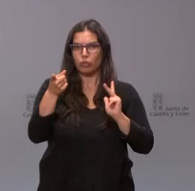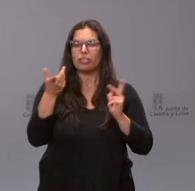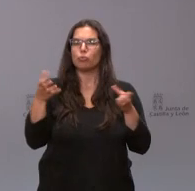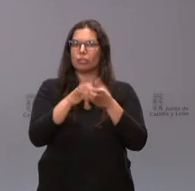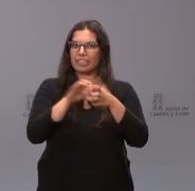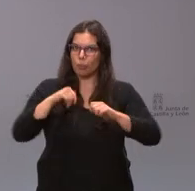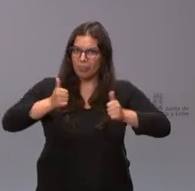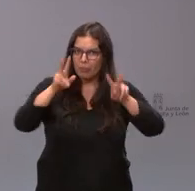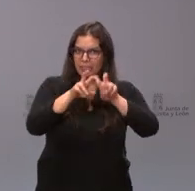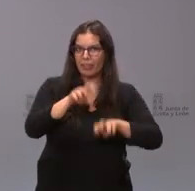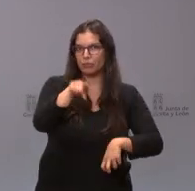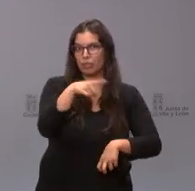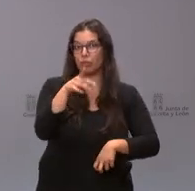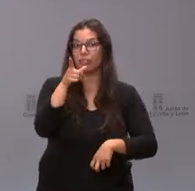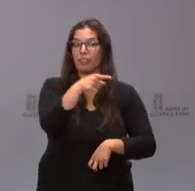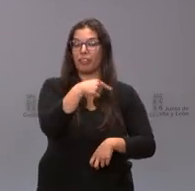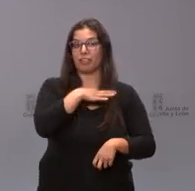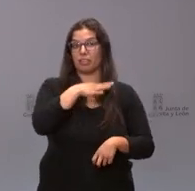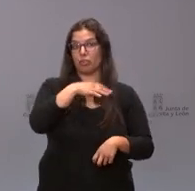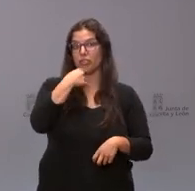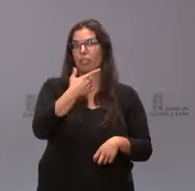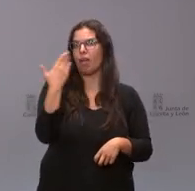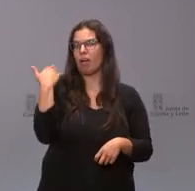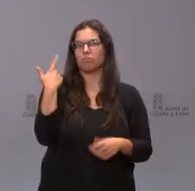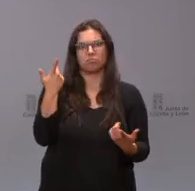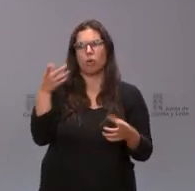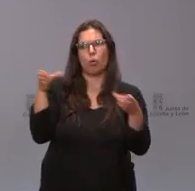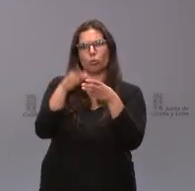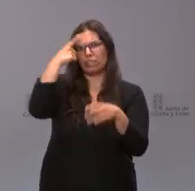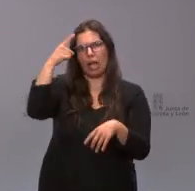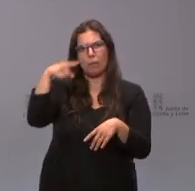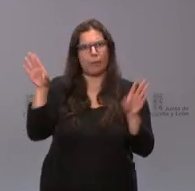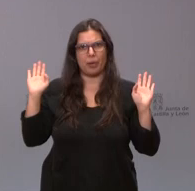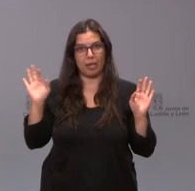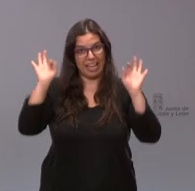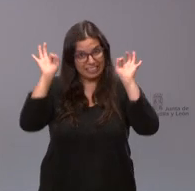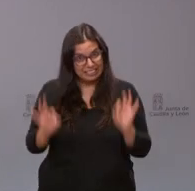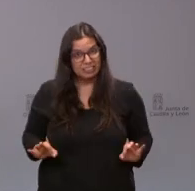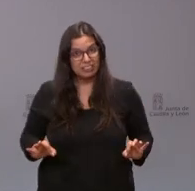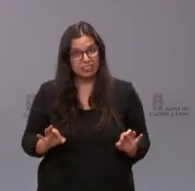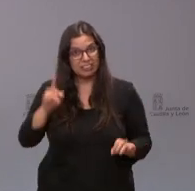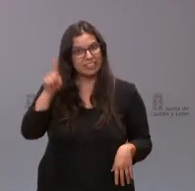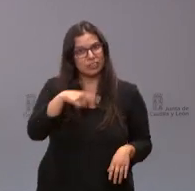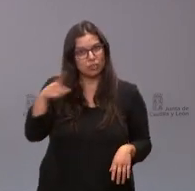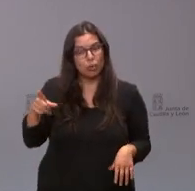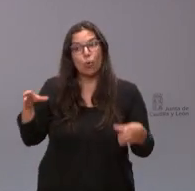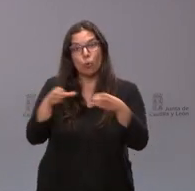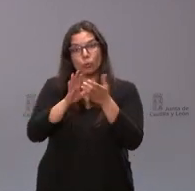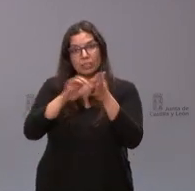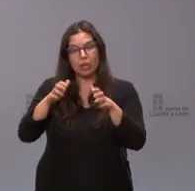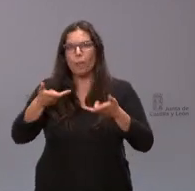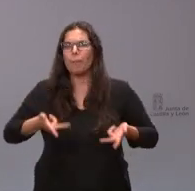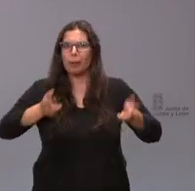él dijo ayer que la Junta sabía perfectamente lo que estaba haciendo esto es así la Junta permitió que un